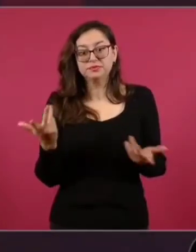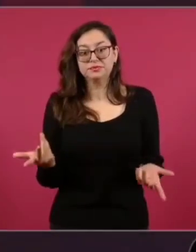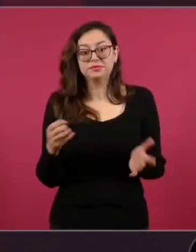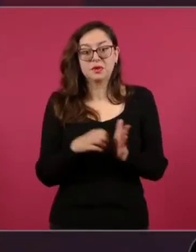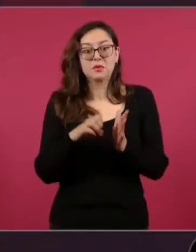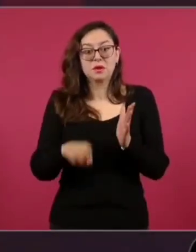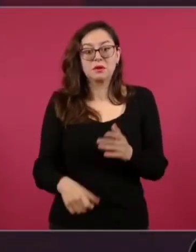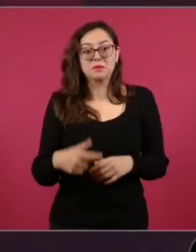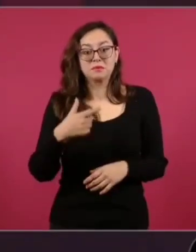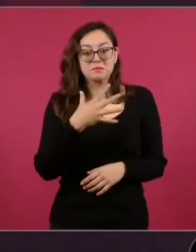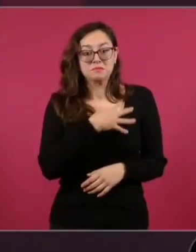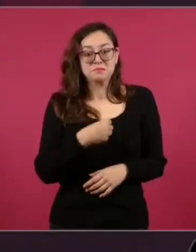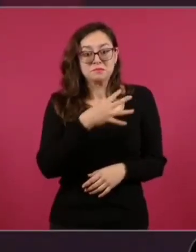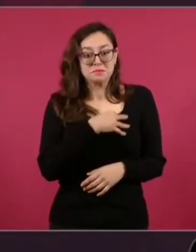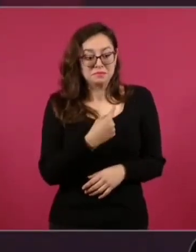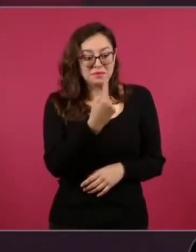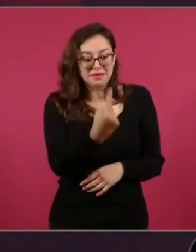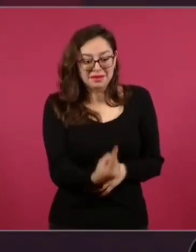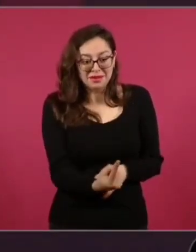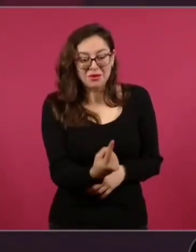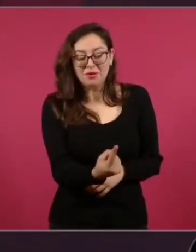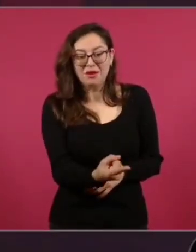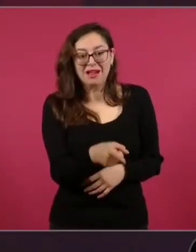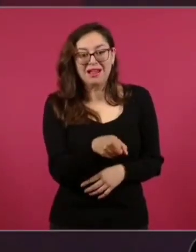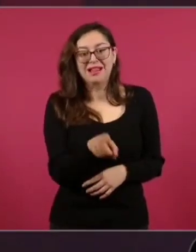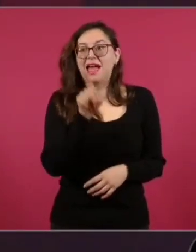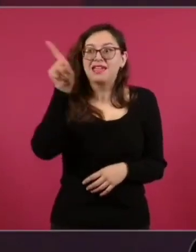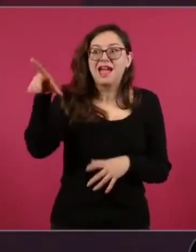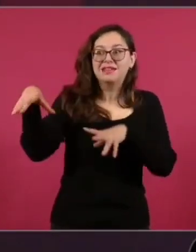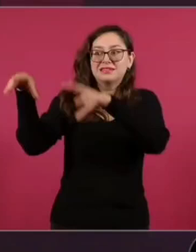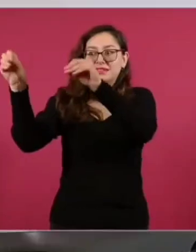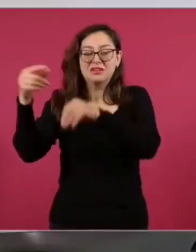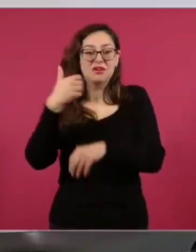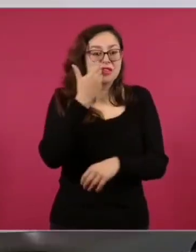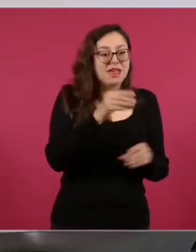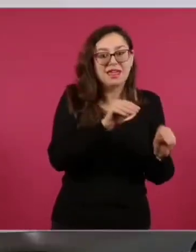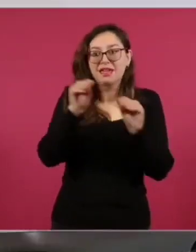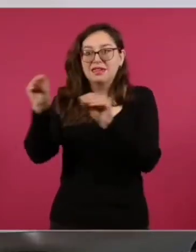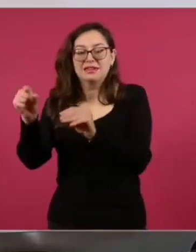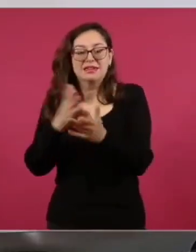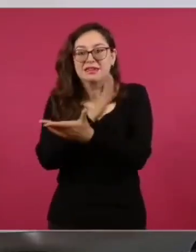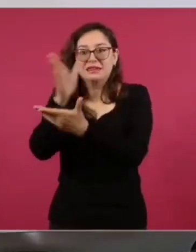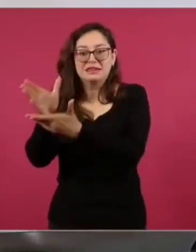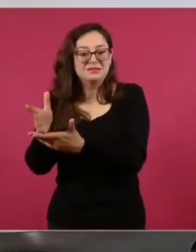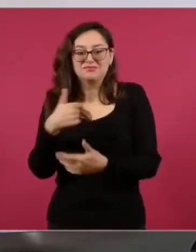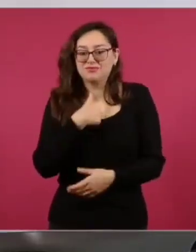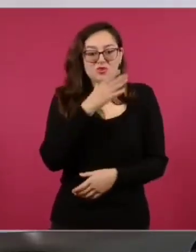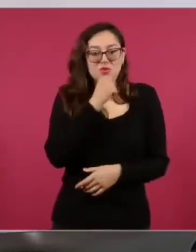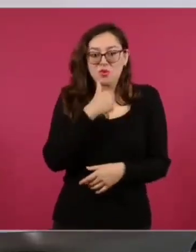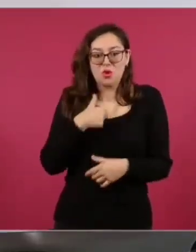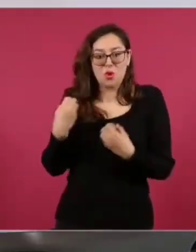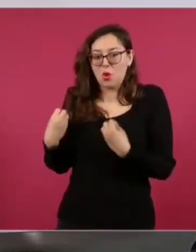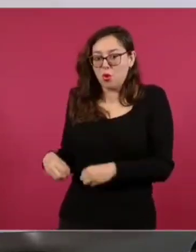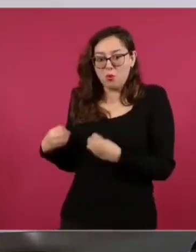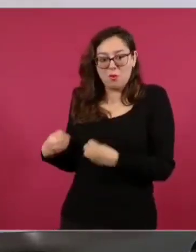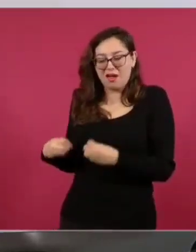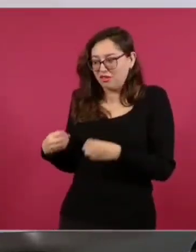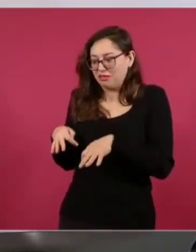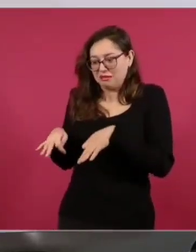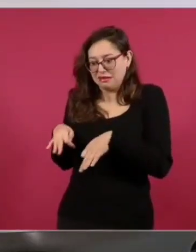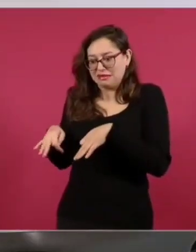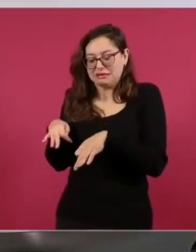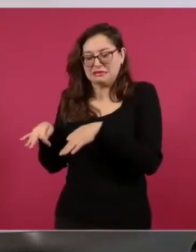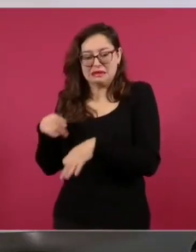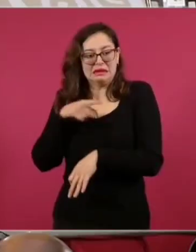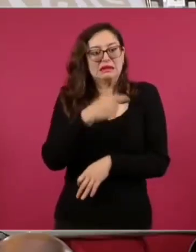quería que yo lo llevara a un circo y no podía, porque estaba metido, trabajando